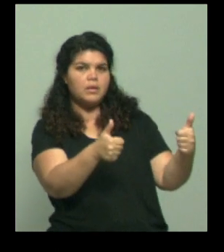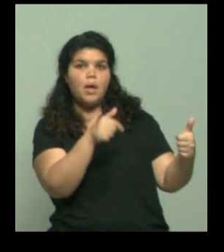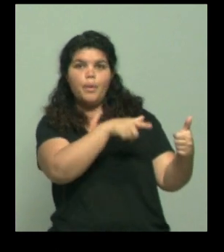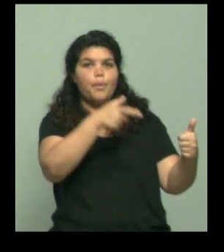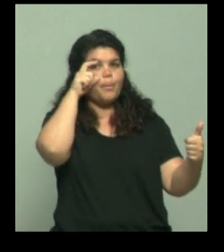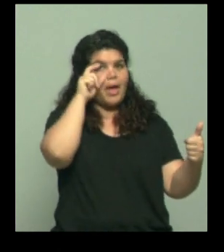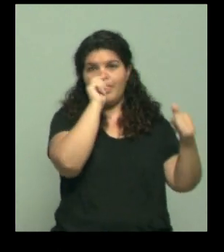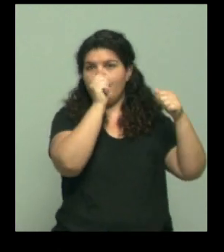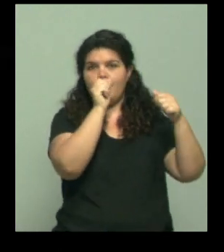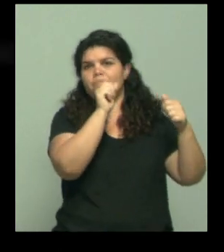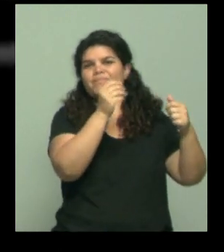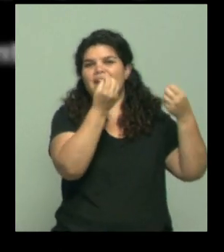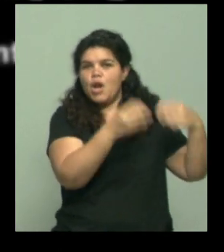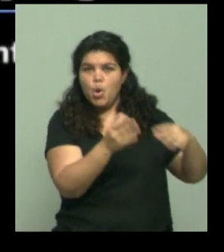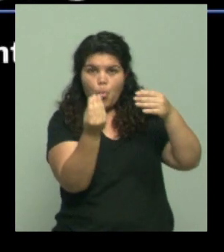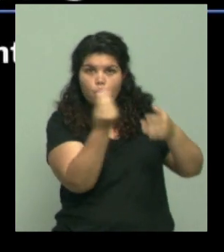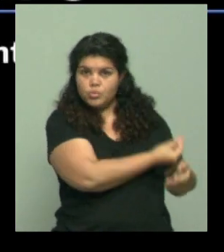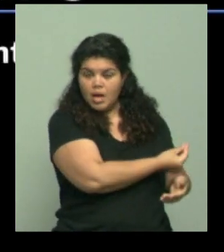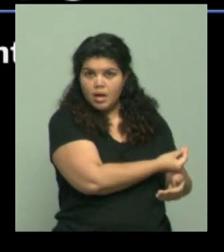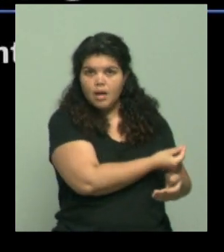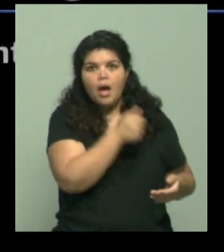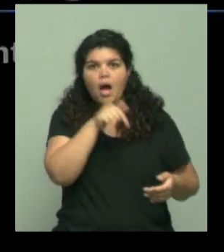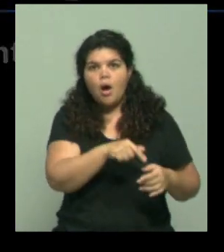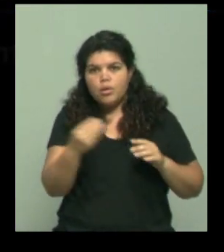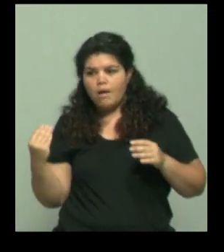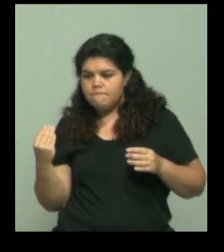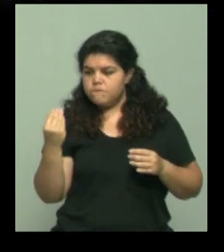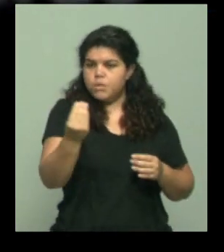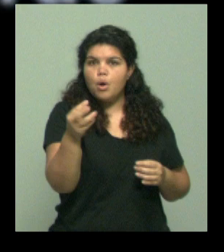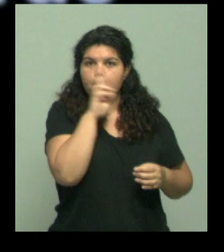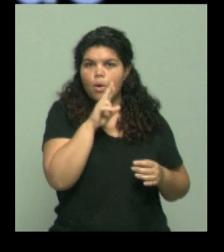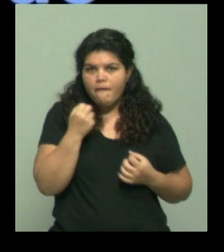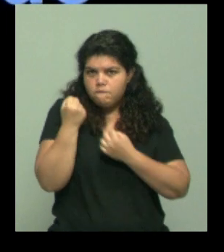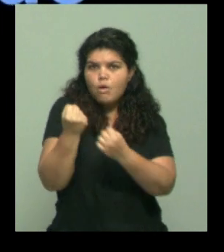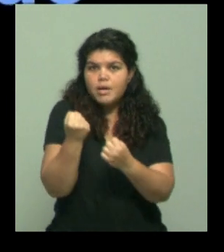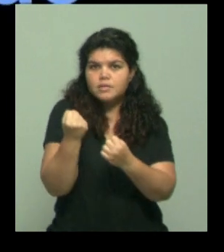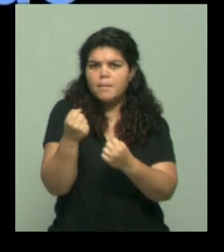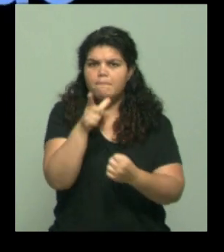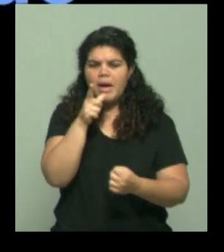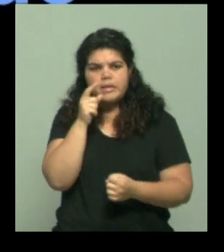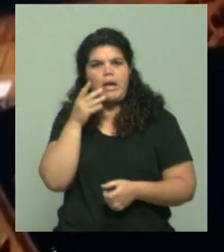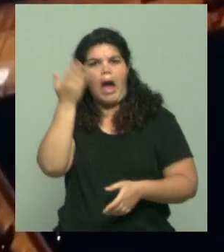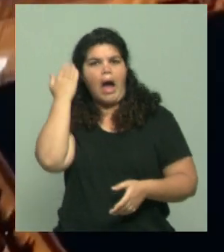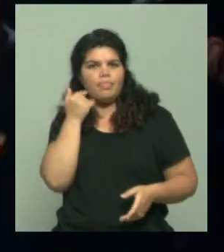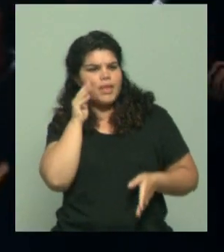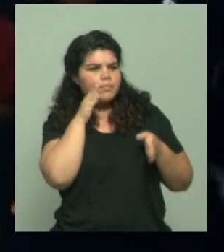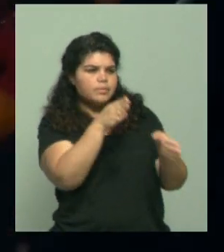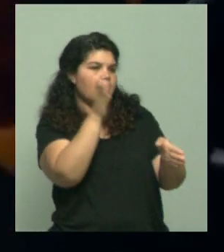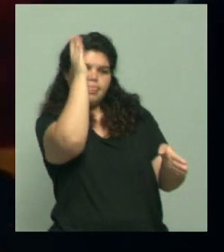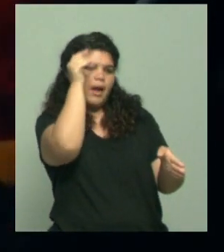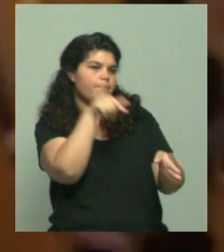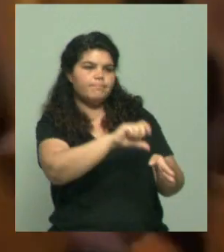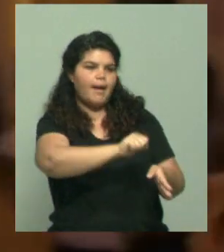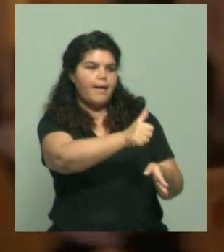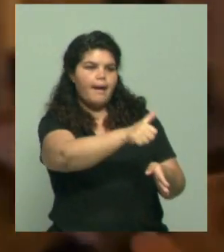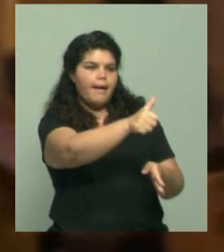oficialista, hoy la ética sería Kamala presidenta, porque lo más esperable desde hace un tiempo era Trump el presidente. Entonces se produce,